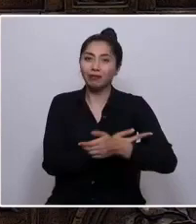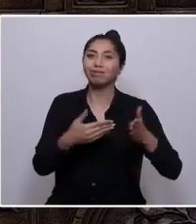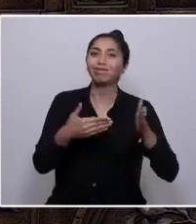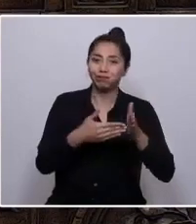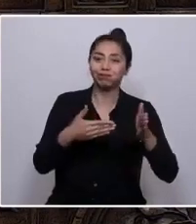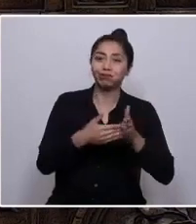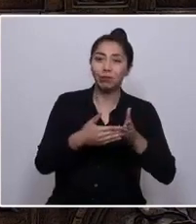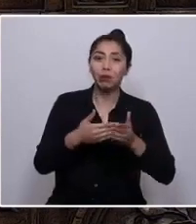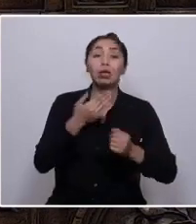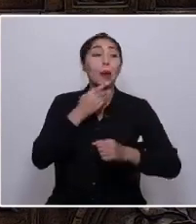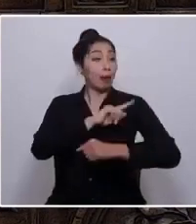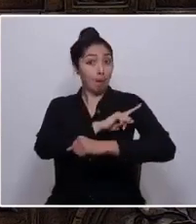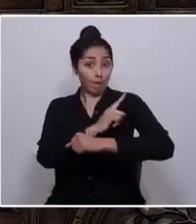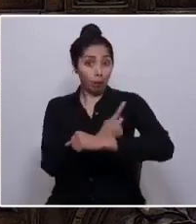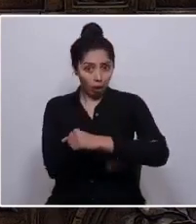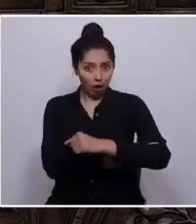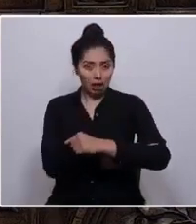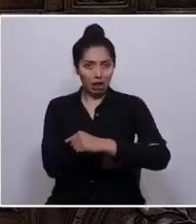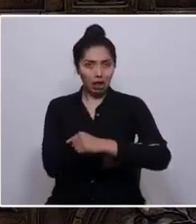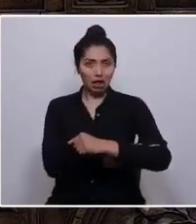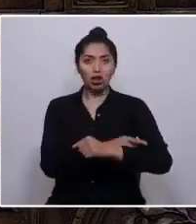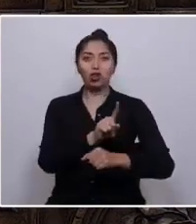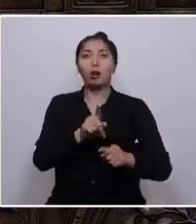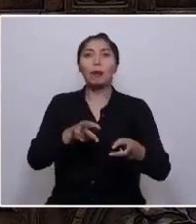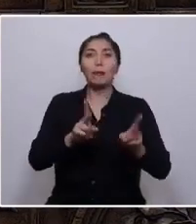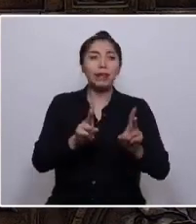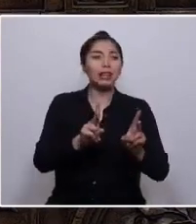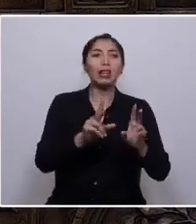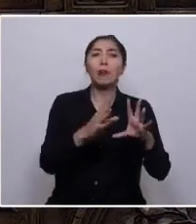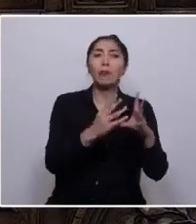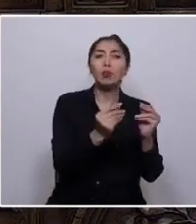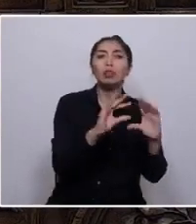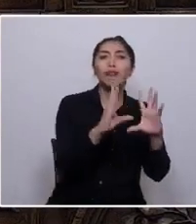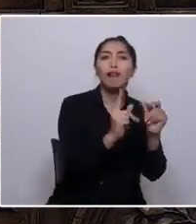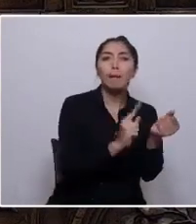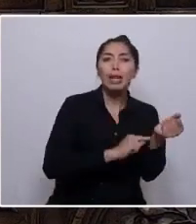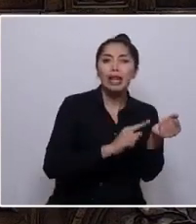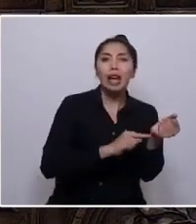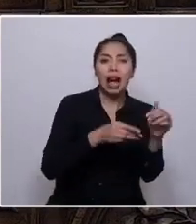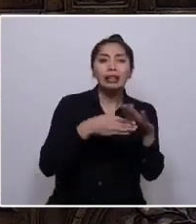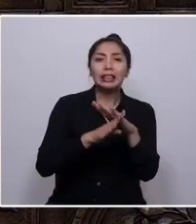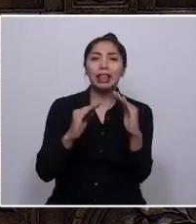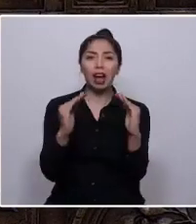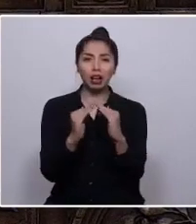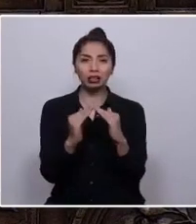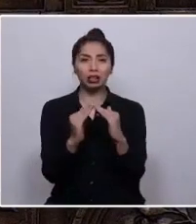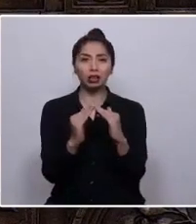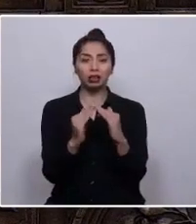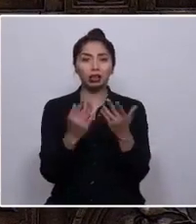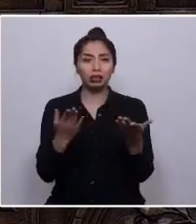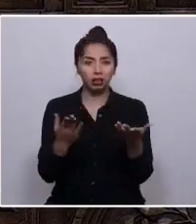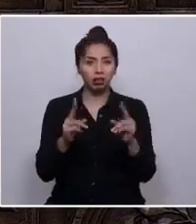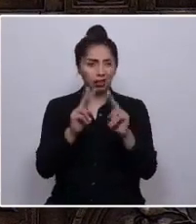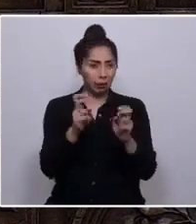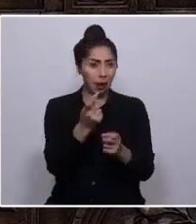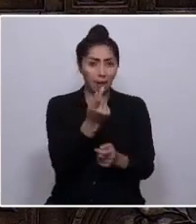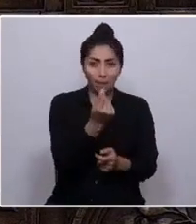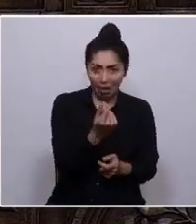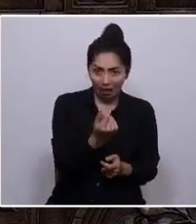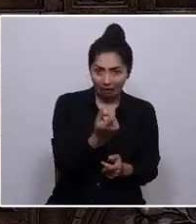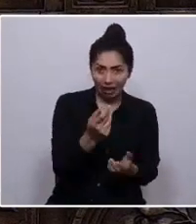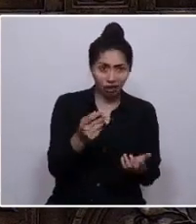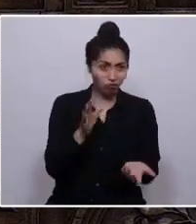cientos de miles de familias tener una casa. No se trata de platas para la construcción, no se trata de trabajadores